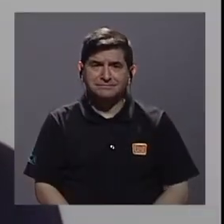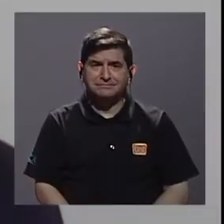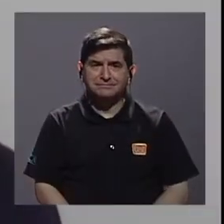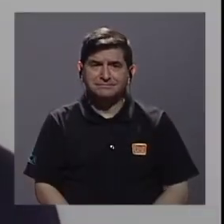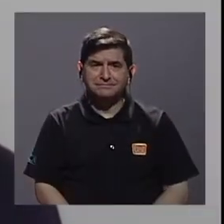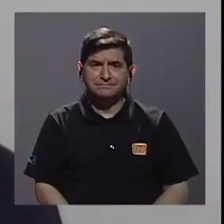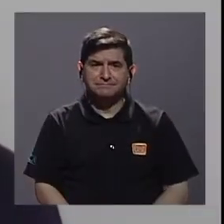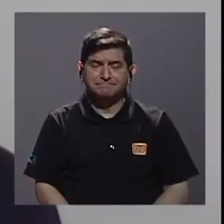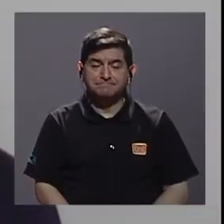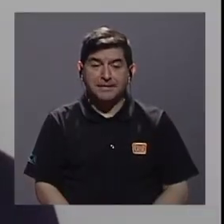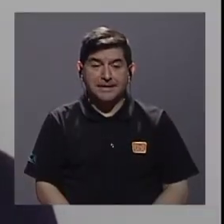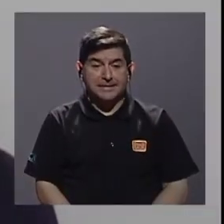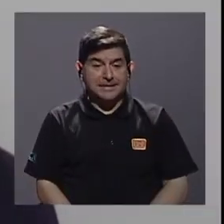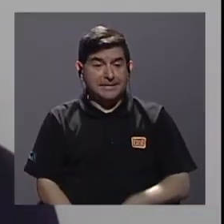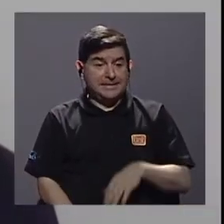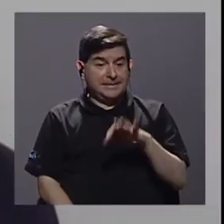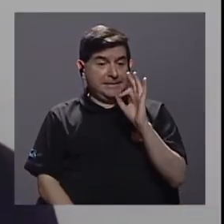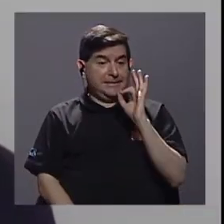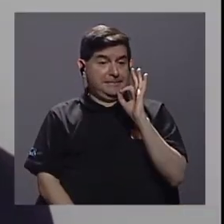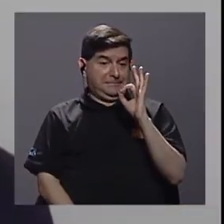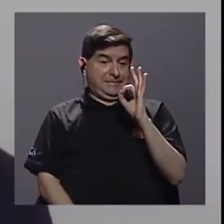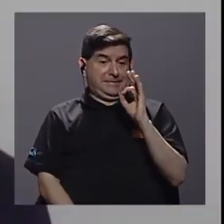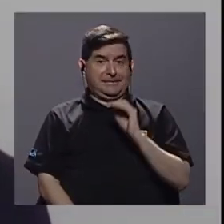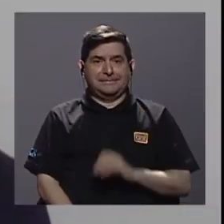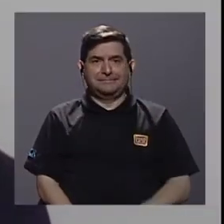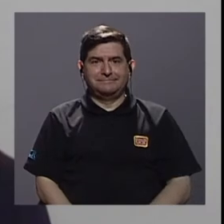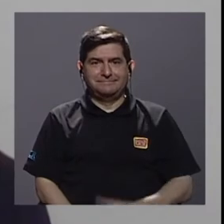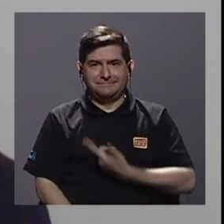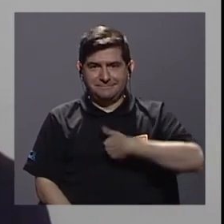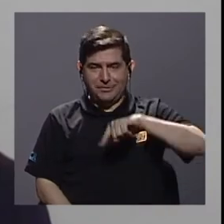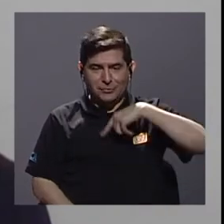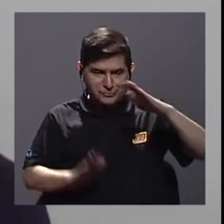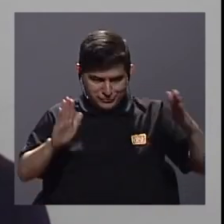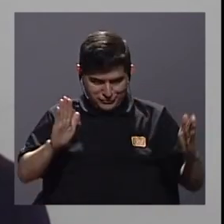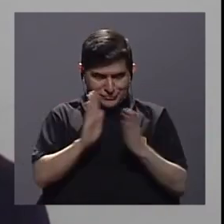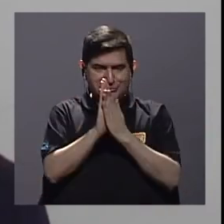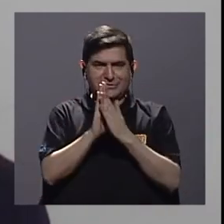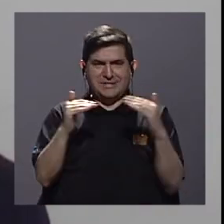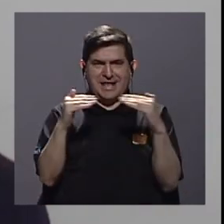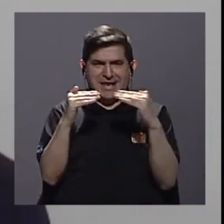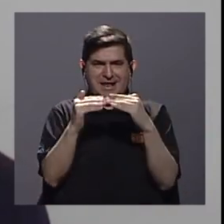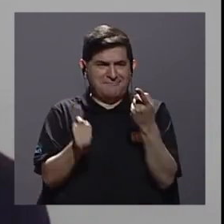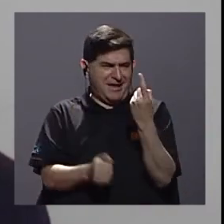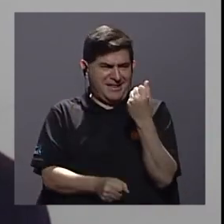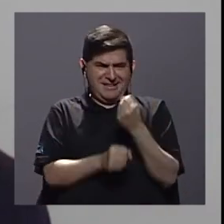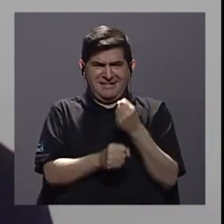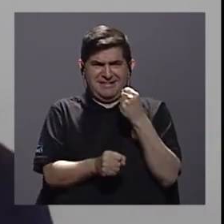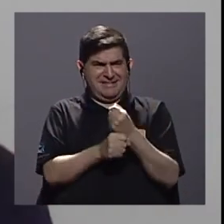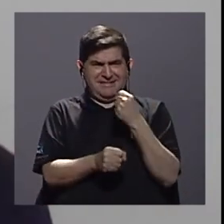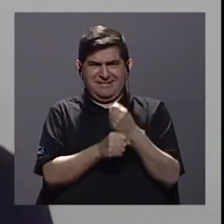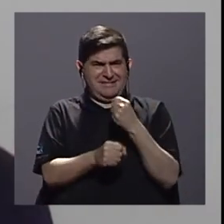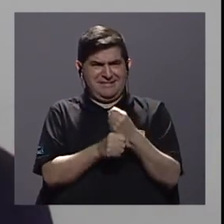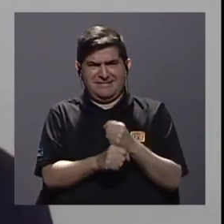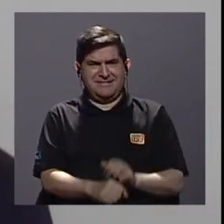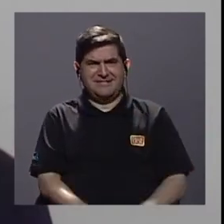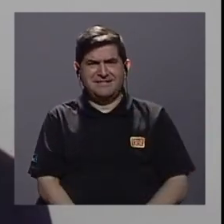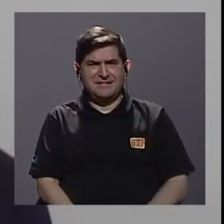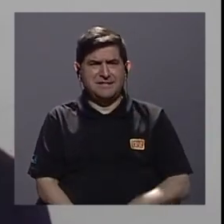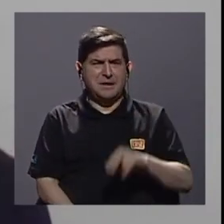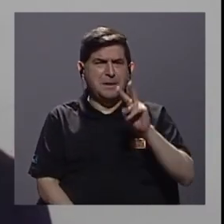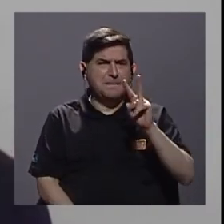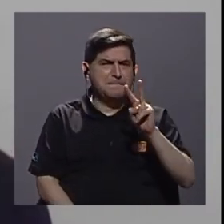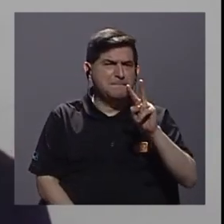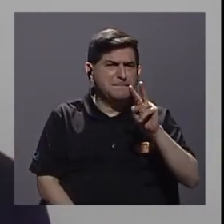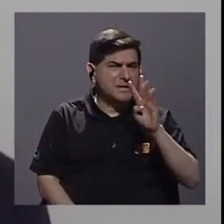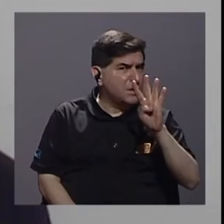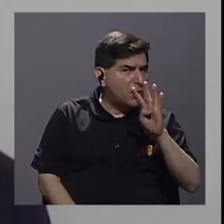Bueno, efectivamente, digamos, estamos enfrentando niveles de desempleo del 24%,